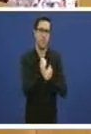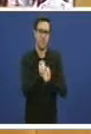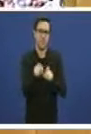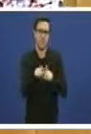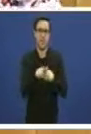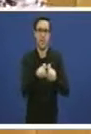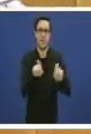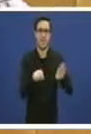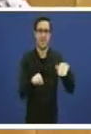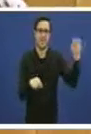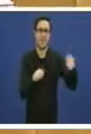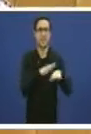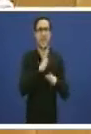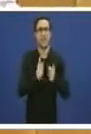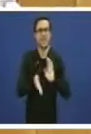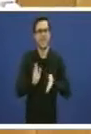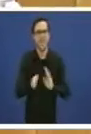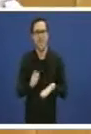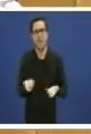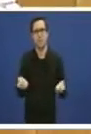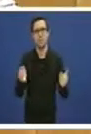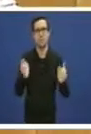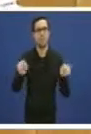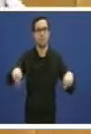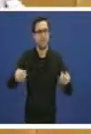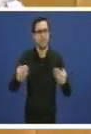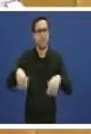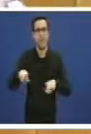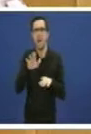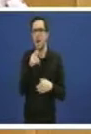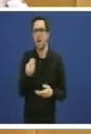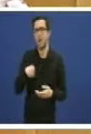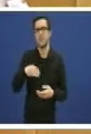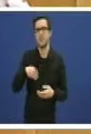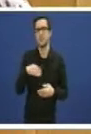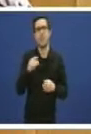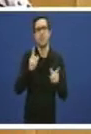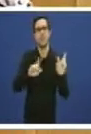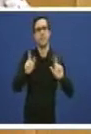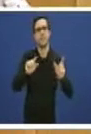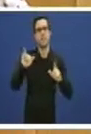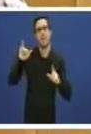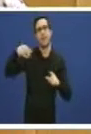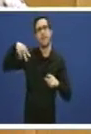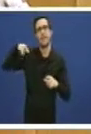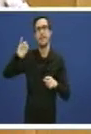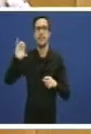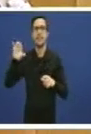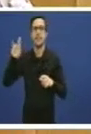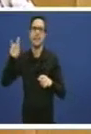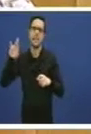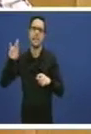Estos días recóllese na rede un vídeo do presidente na cadena intereconomía vergonzoso señora